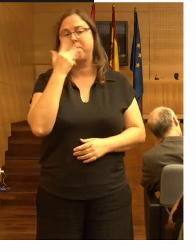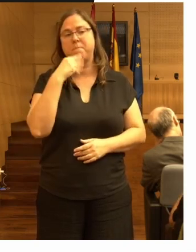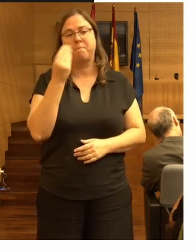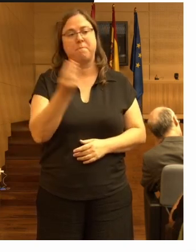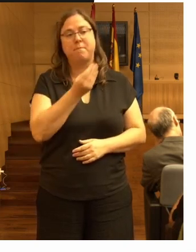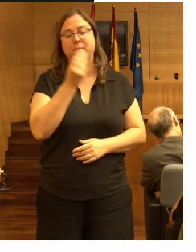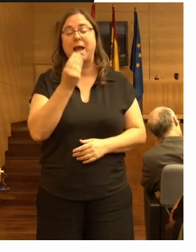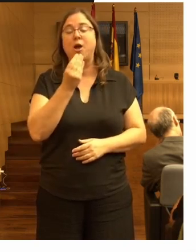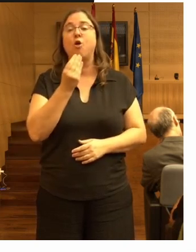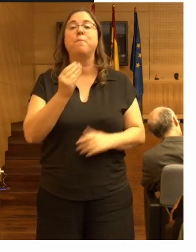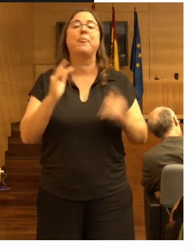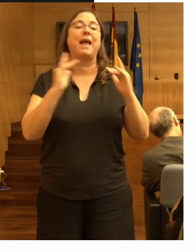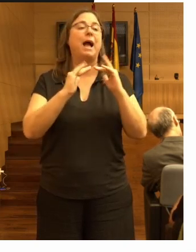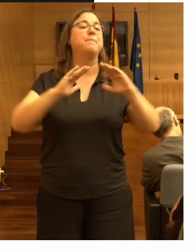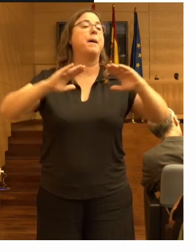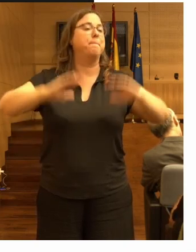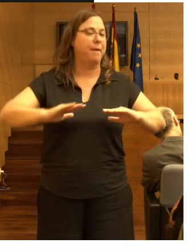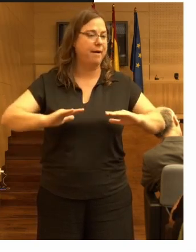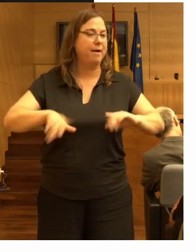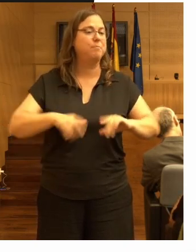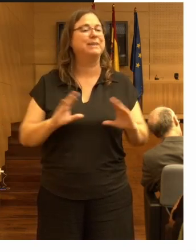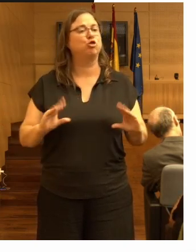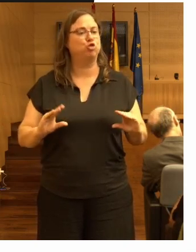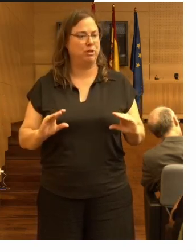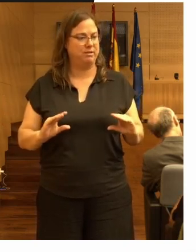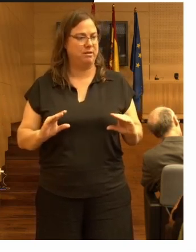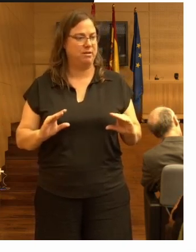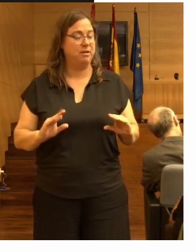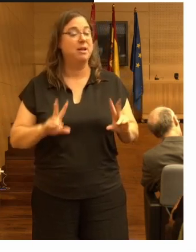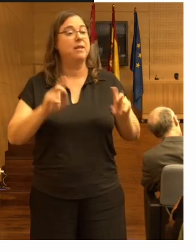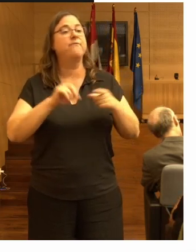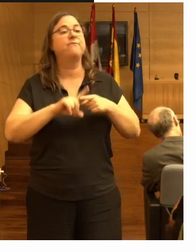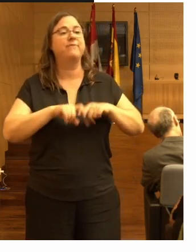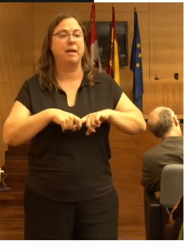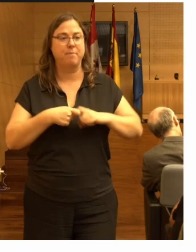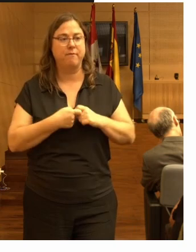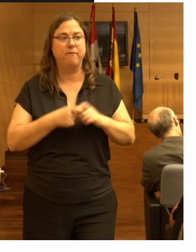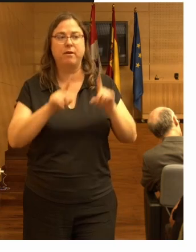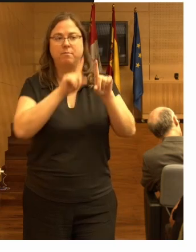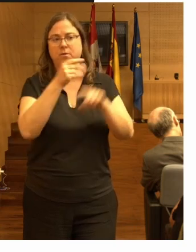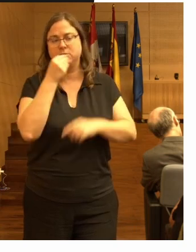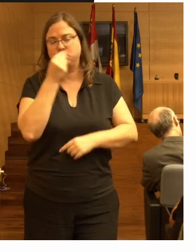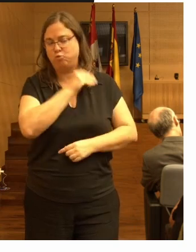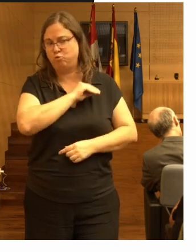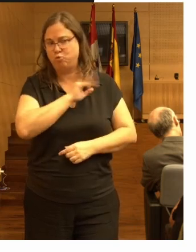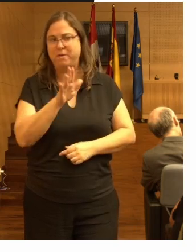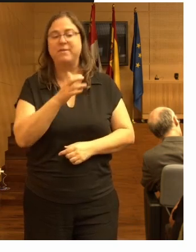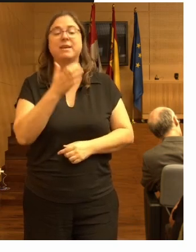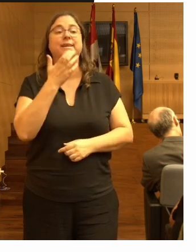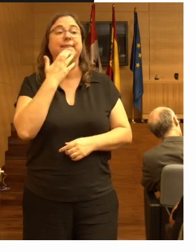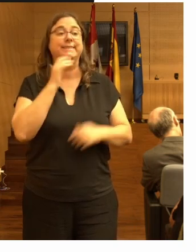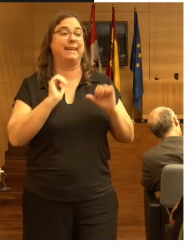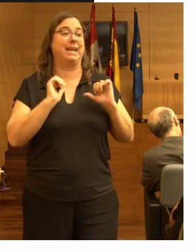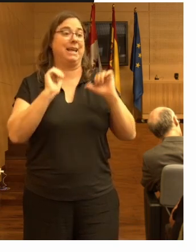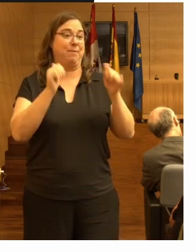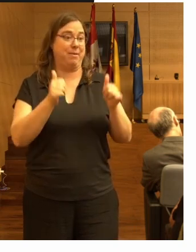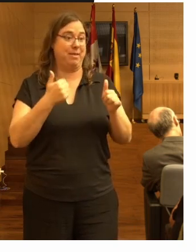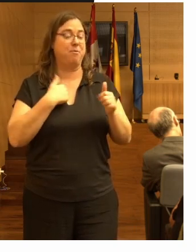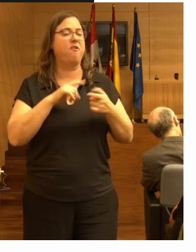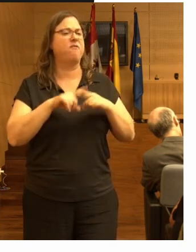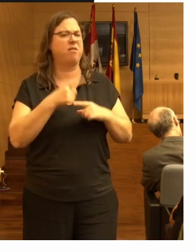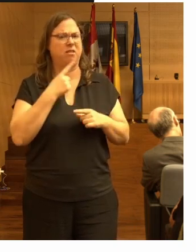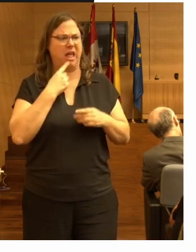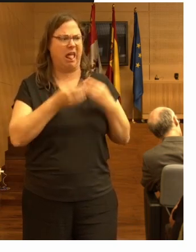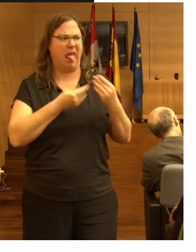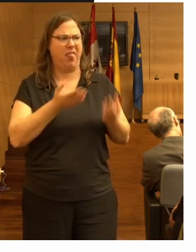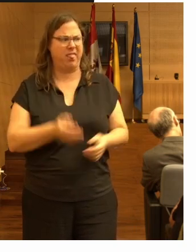baja y una colchoneta y el tema de las familias es una pregunta estupenda cuando empezamos con esto las familias nos decían ¿pero qué